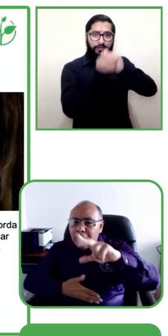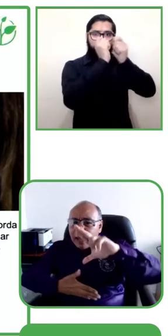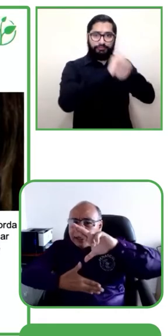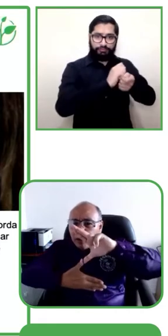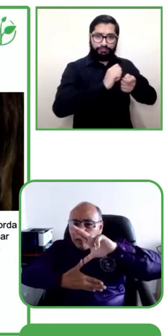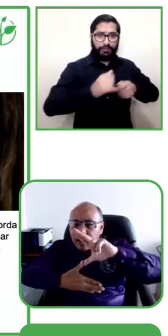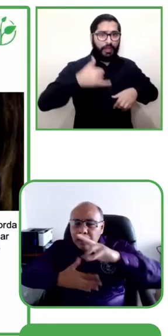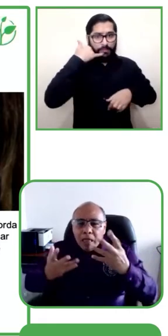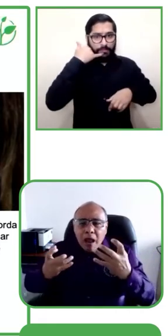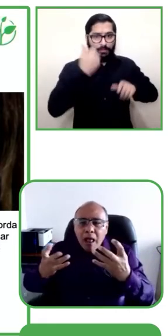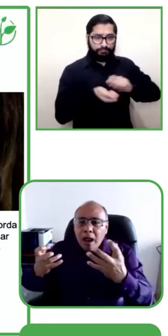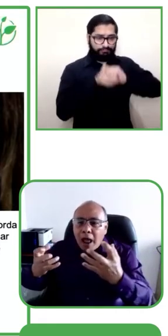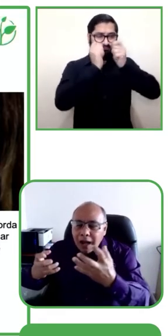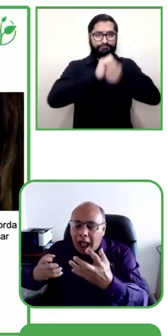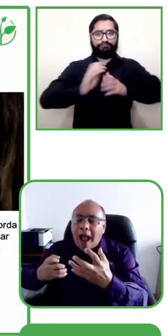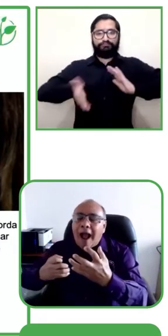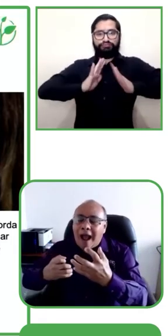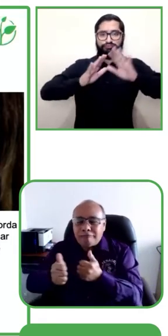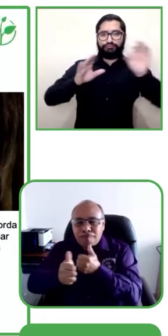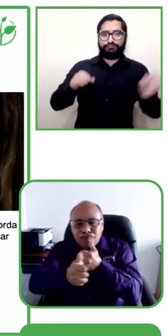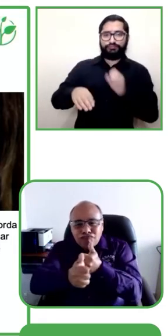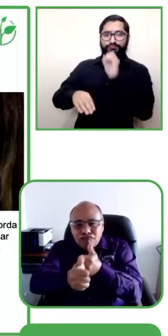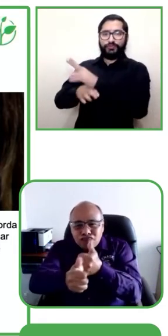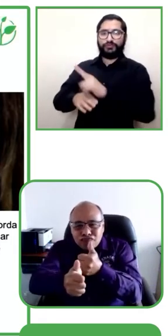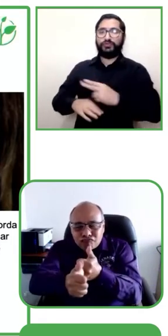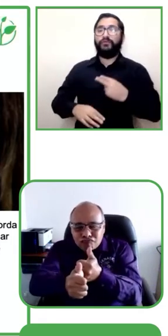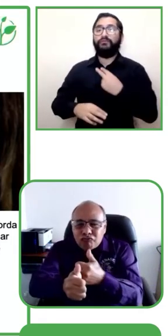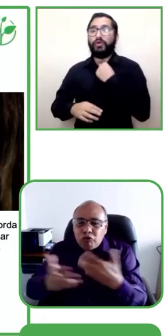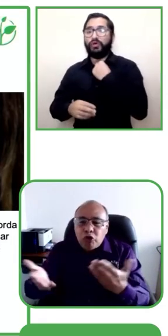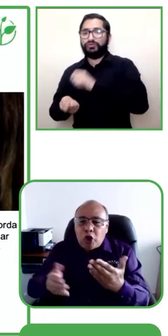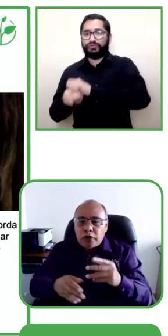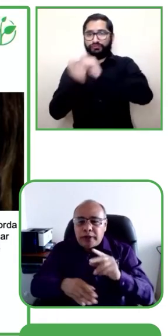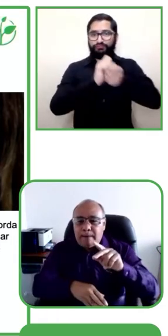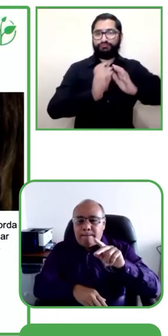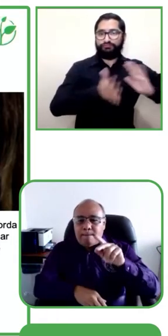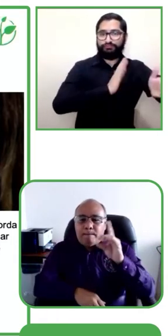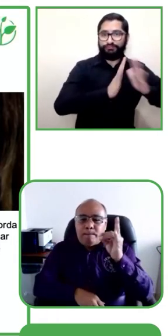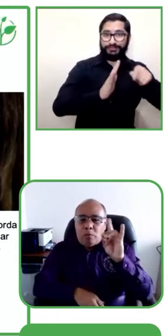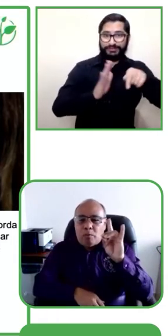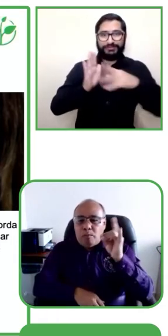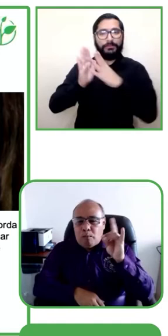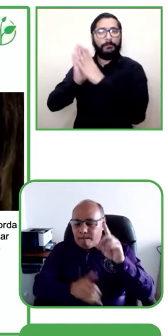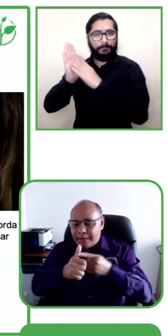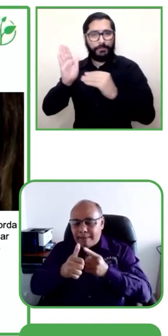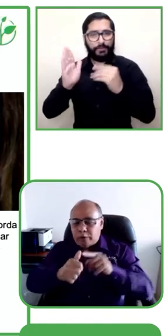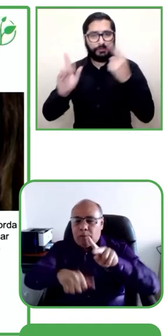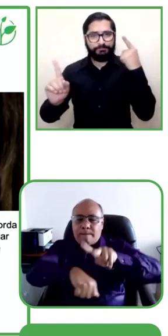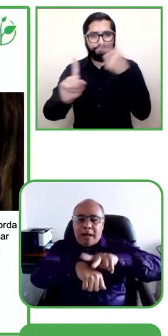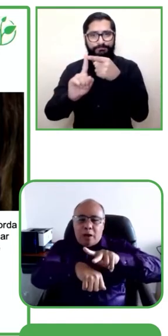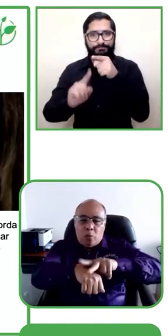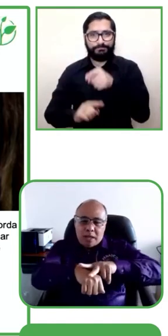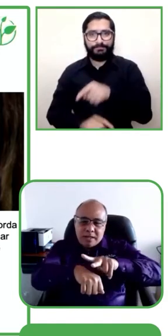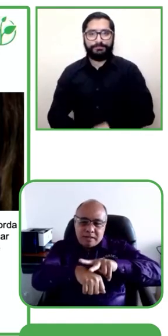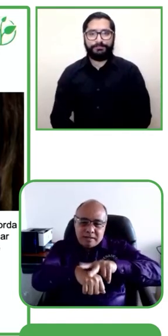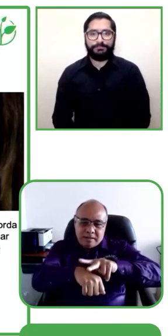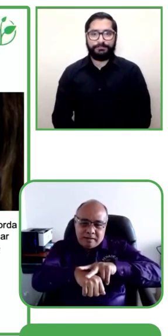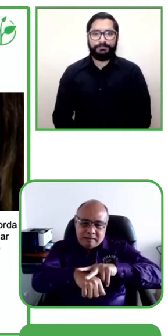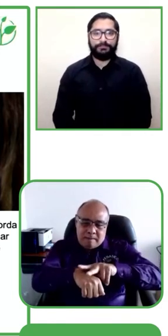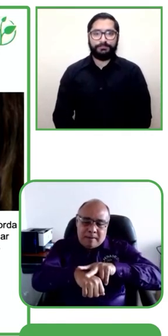de voz. Este modelo se ha implementado en diferentes países y nosotros hemos asesorado.